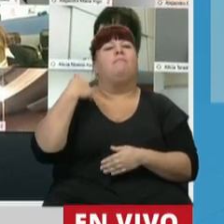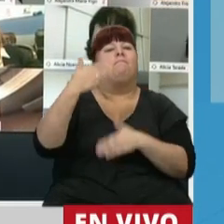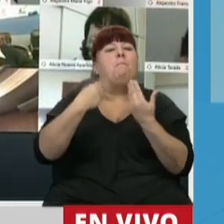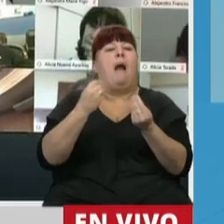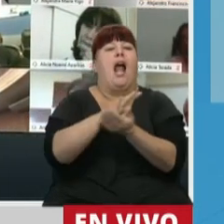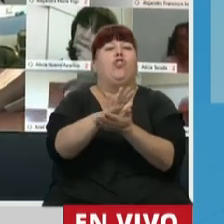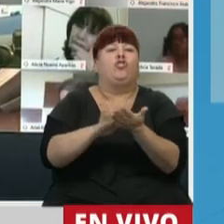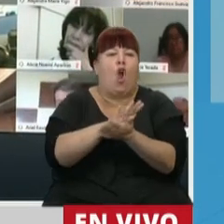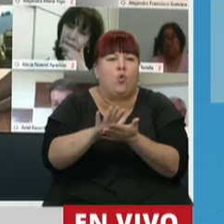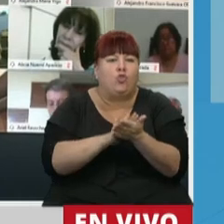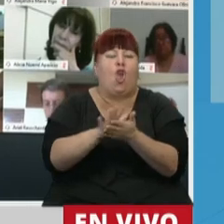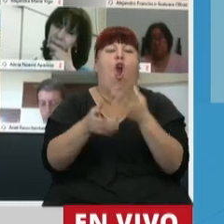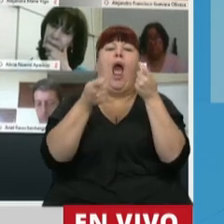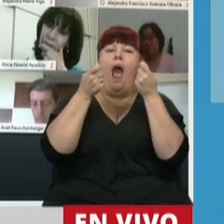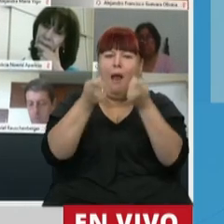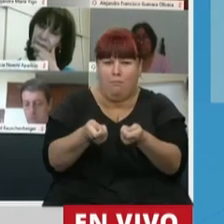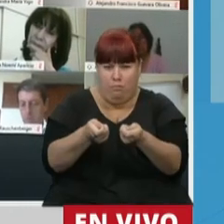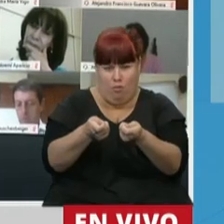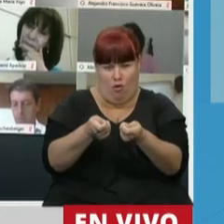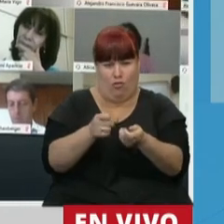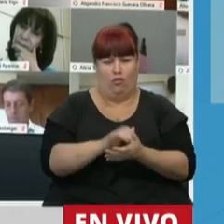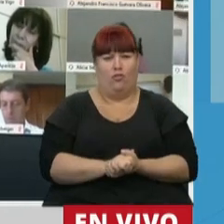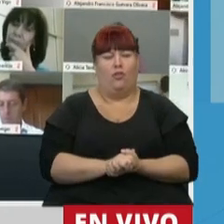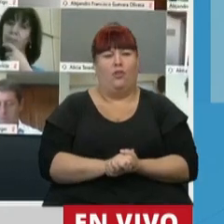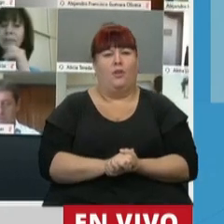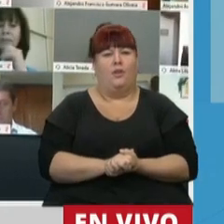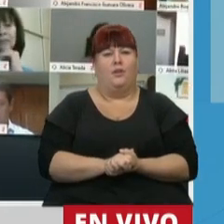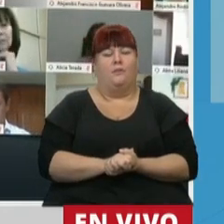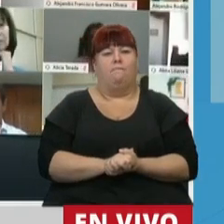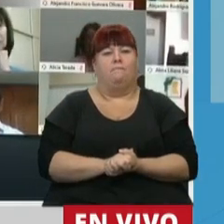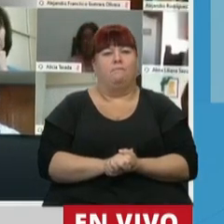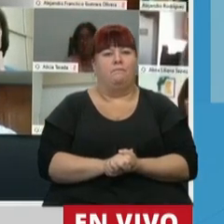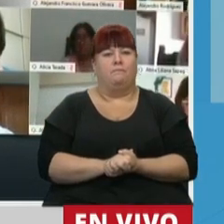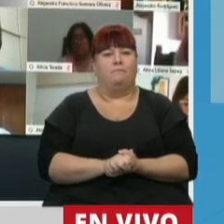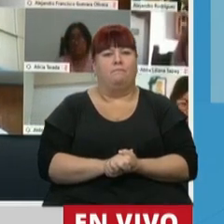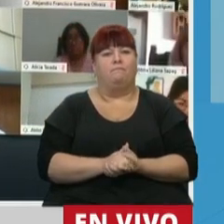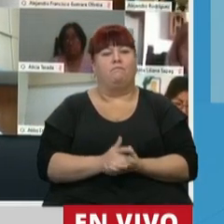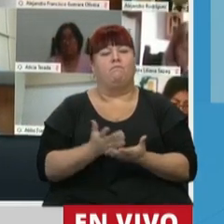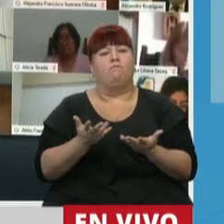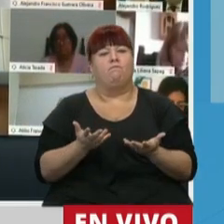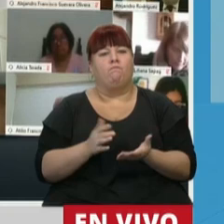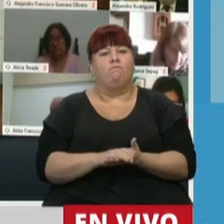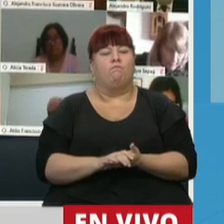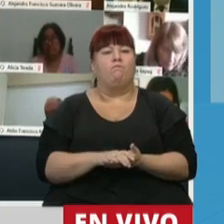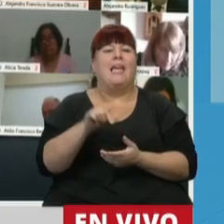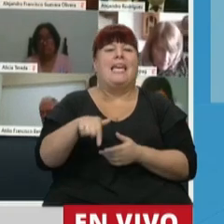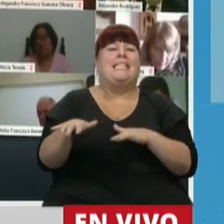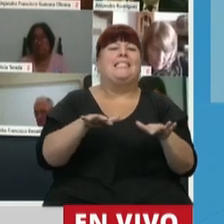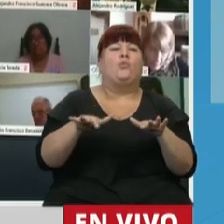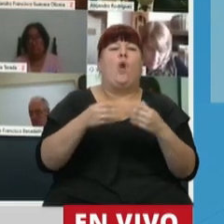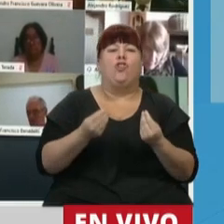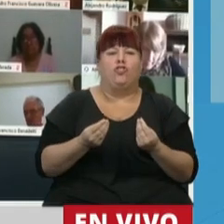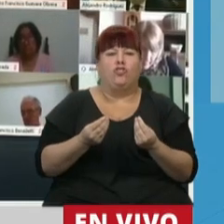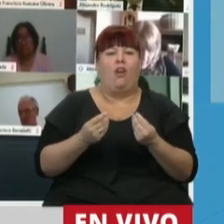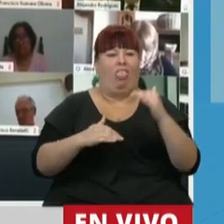saldar y acompañar esta situación de